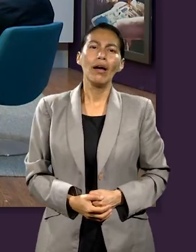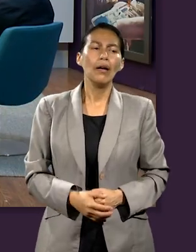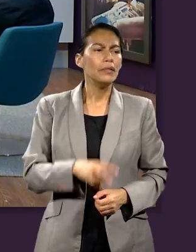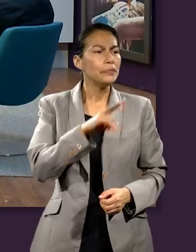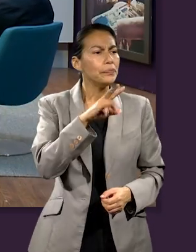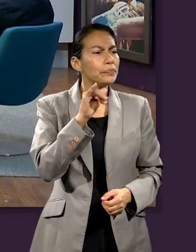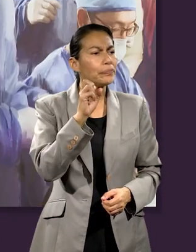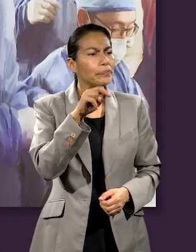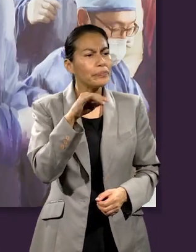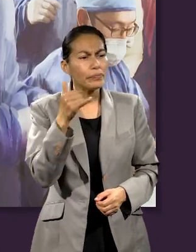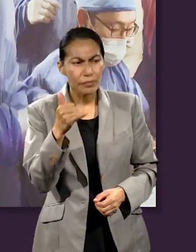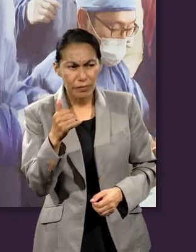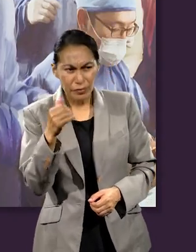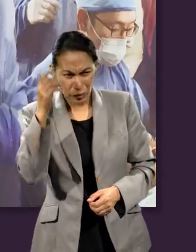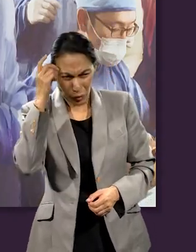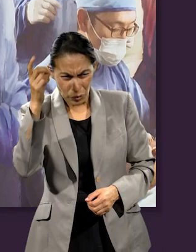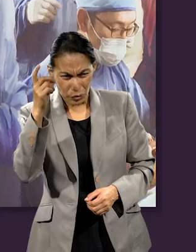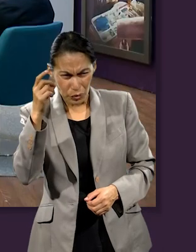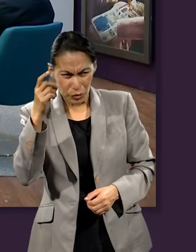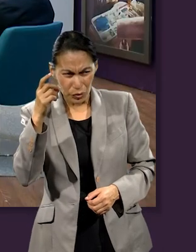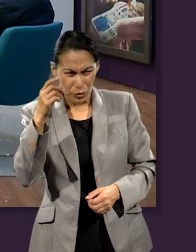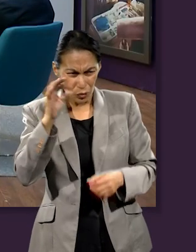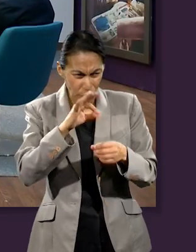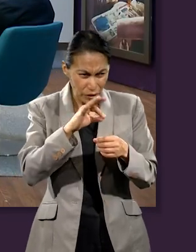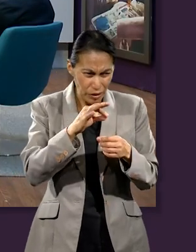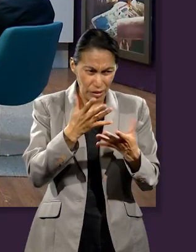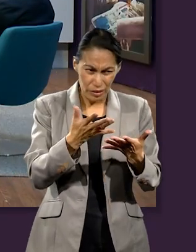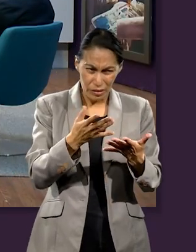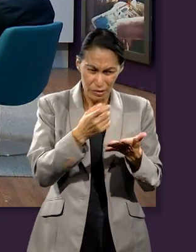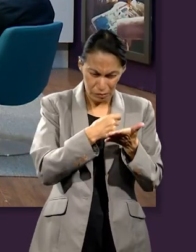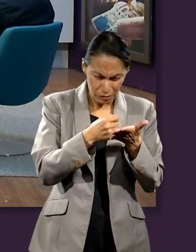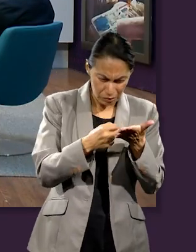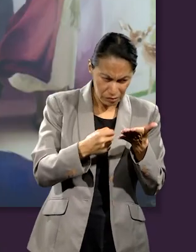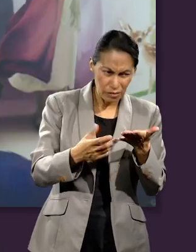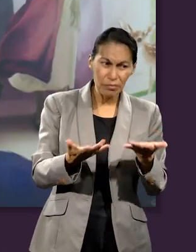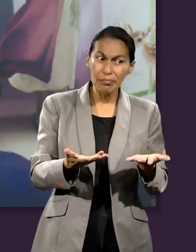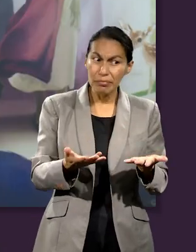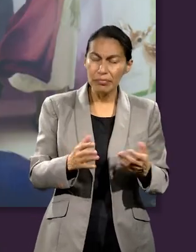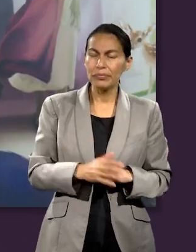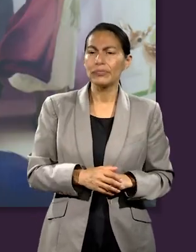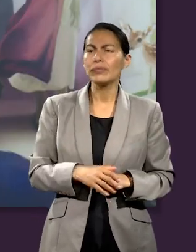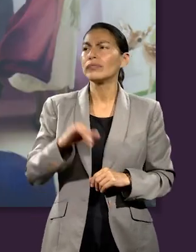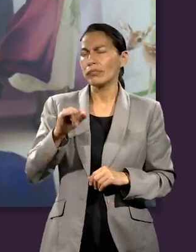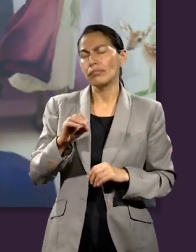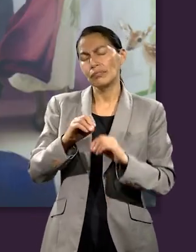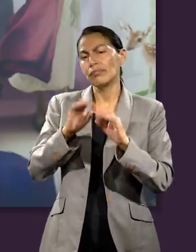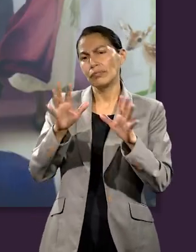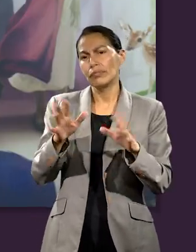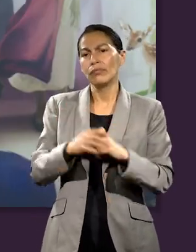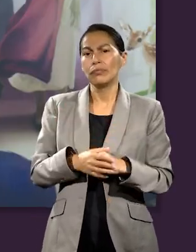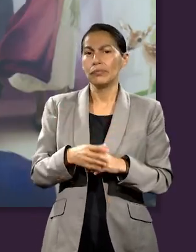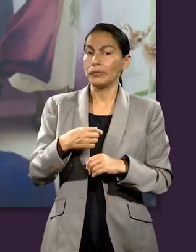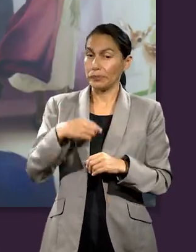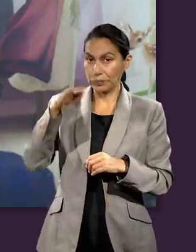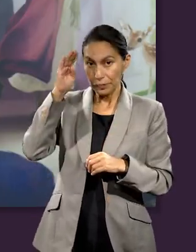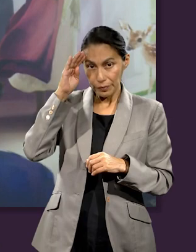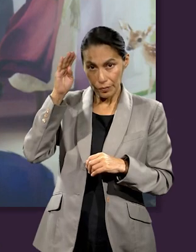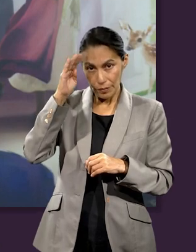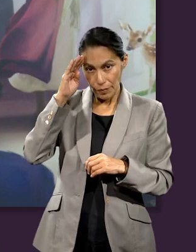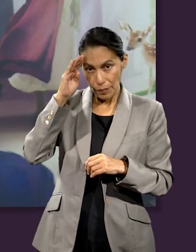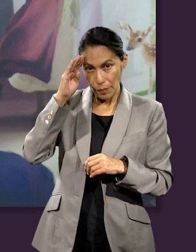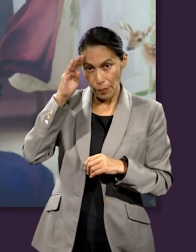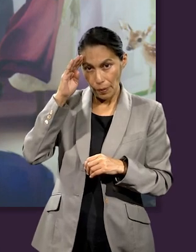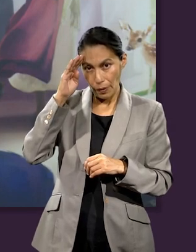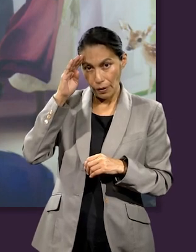Yanei, toma, ¿Jesús nota, Dios nota de nuestras ofrendas? Claro, este, yo creo que también